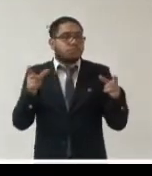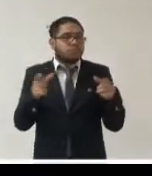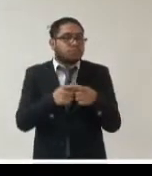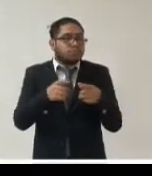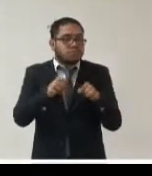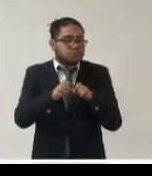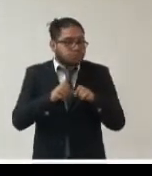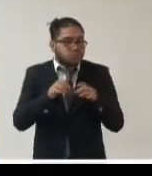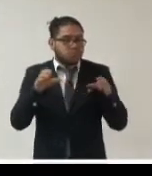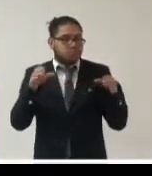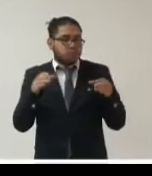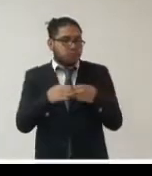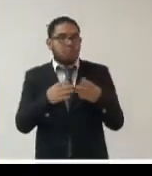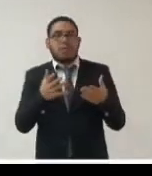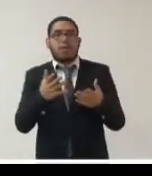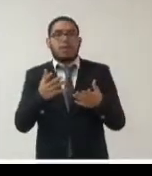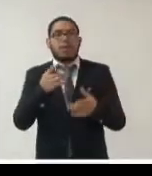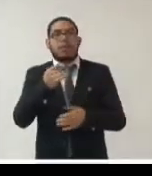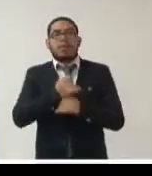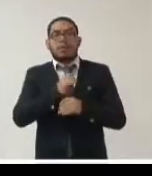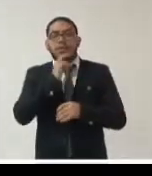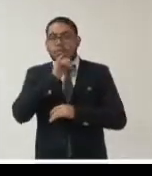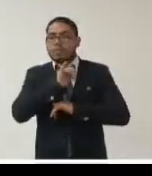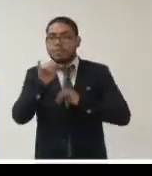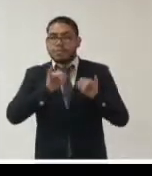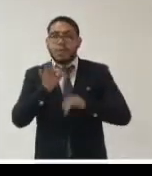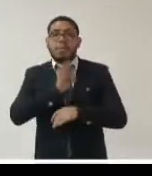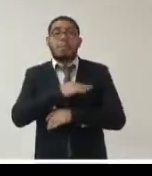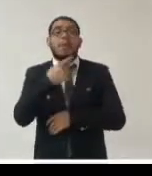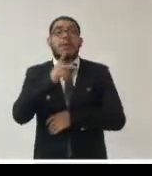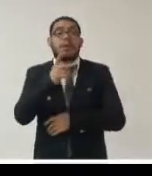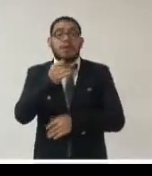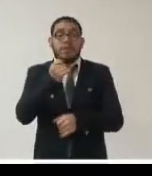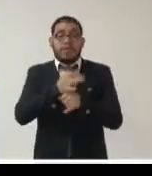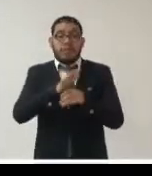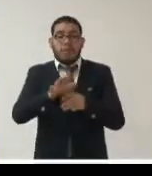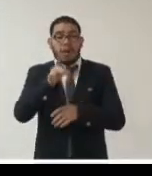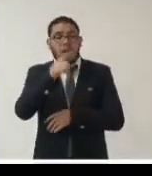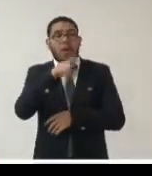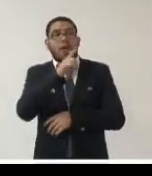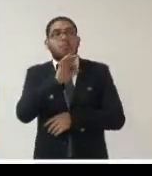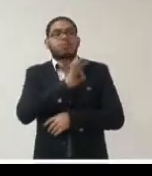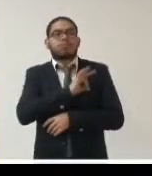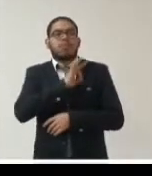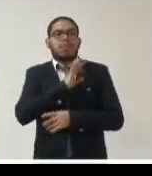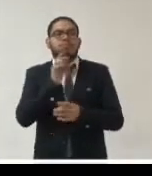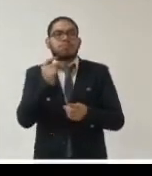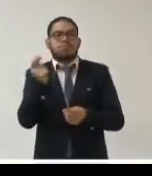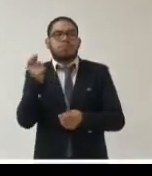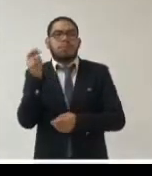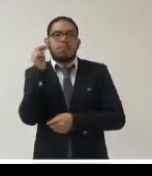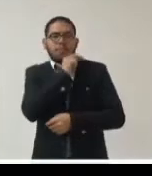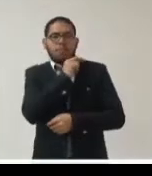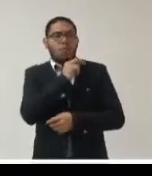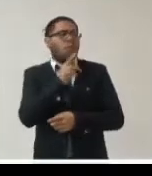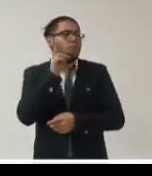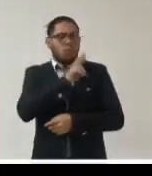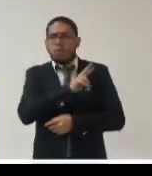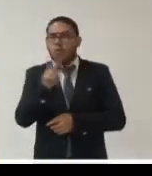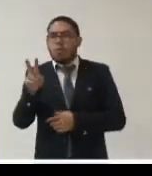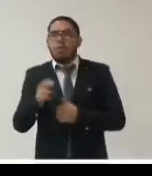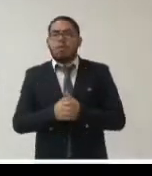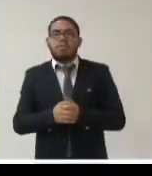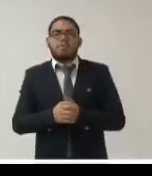remoto y eso también dificultó que la información estuviera a disposición de los ciudadanos pronto esta situación se ha ido